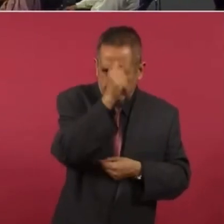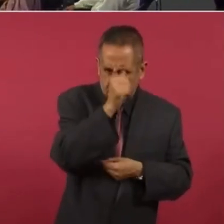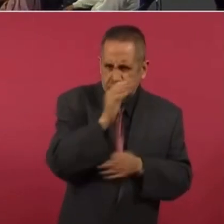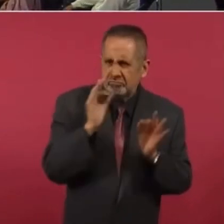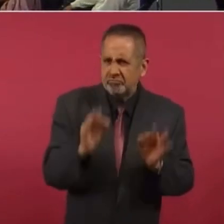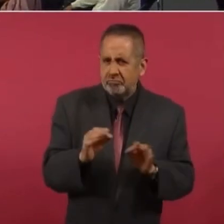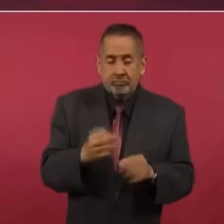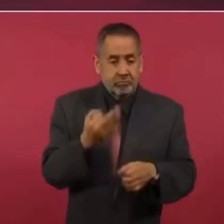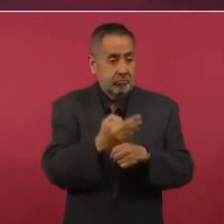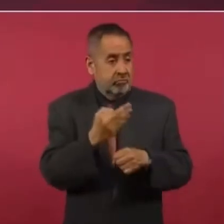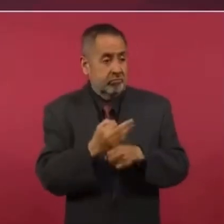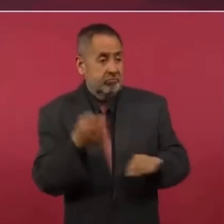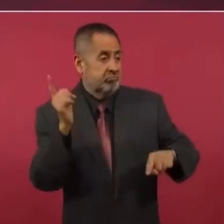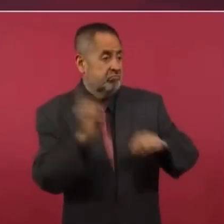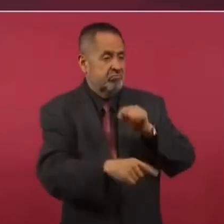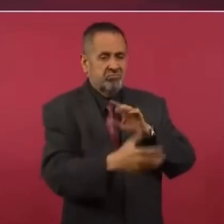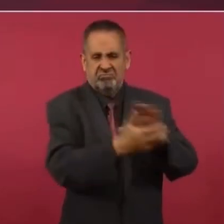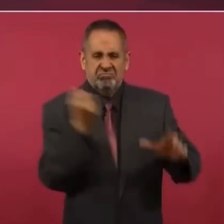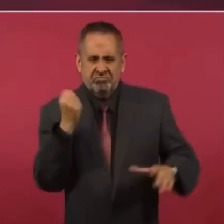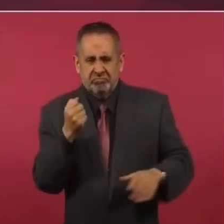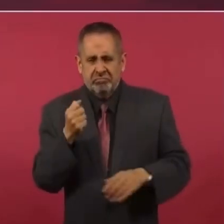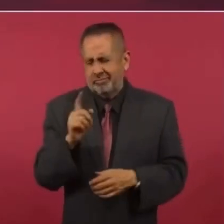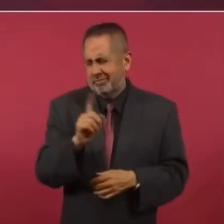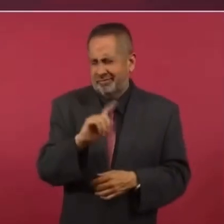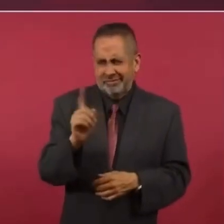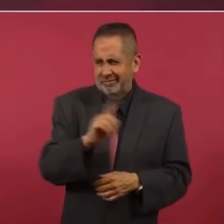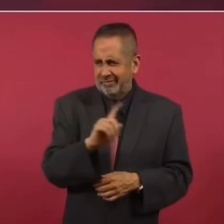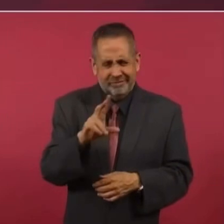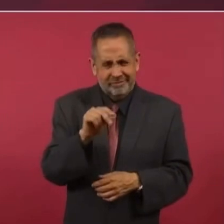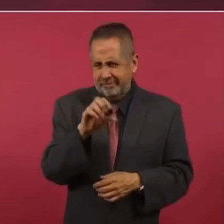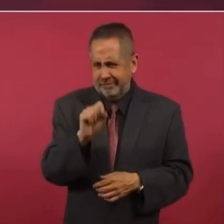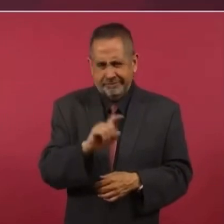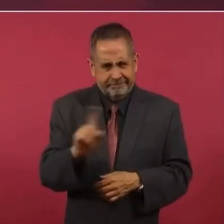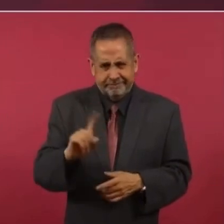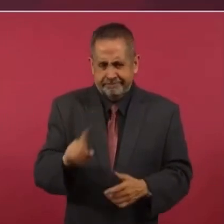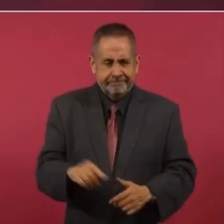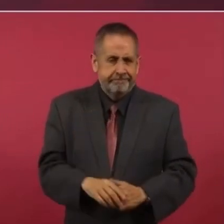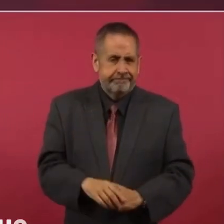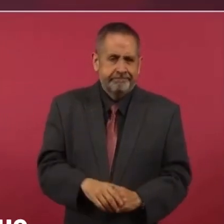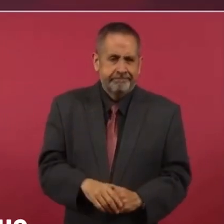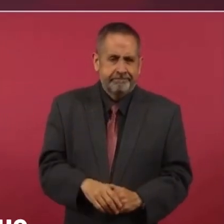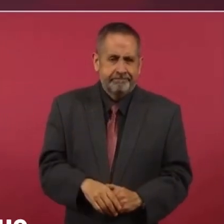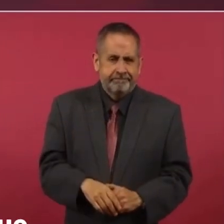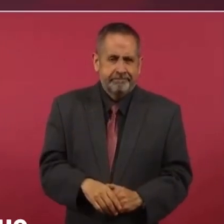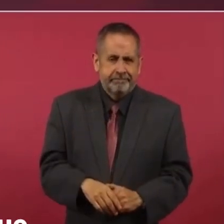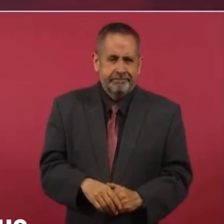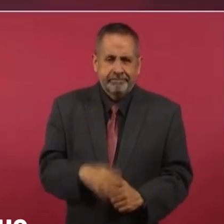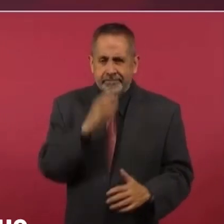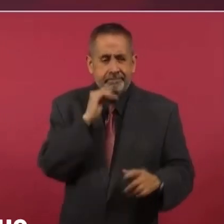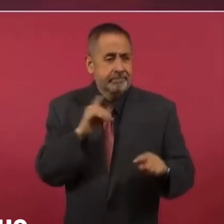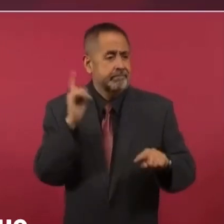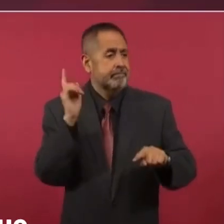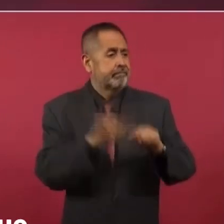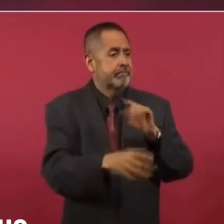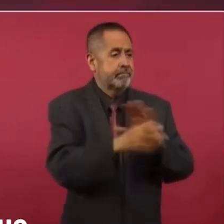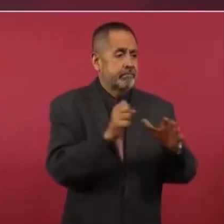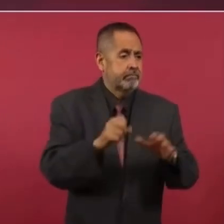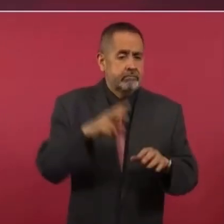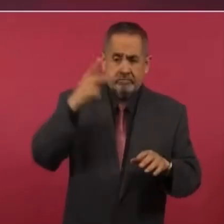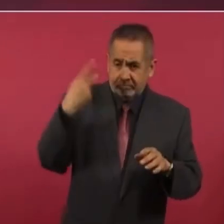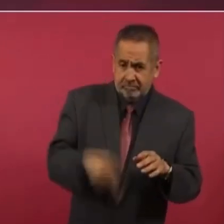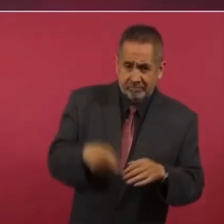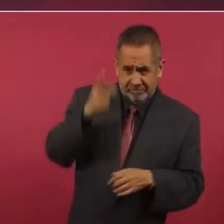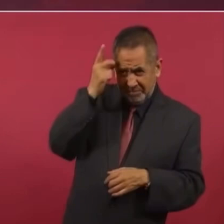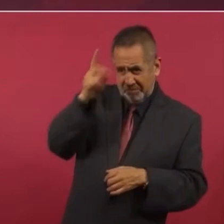expropiación, eso que quede claro también, no se puede expropiar lo que es público, lo que